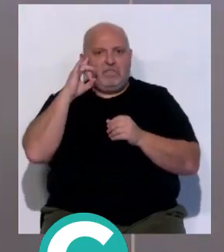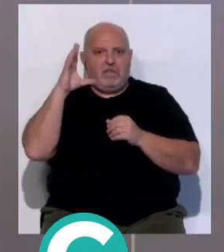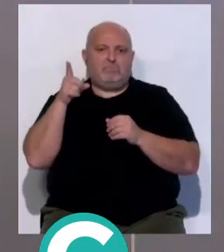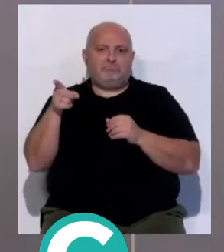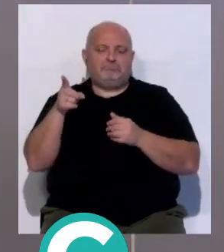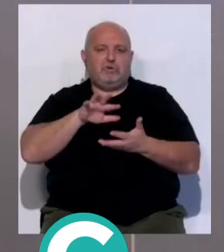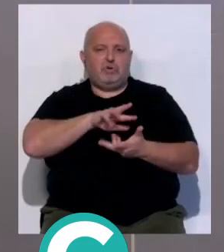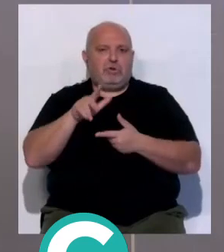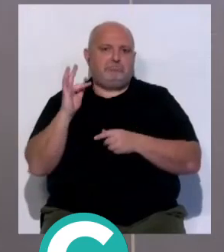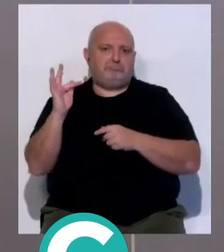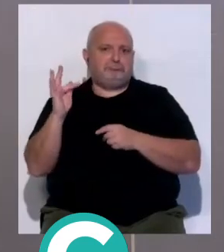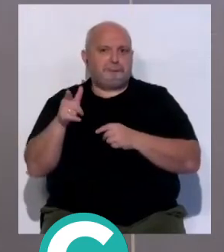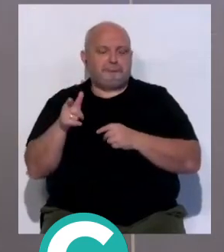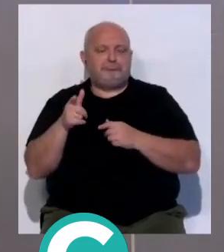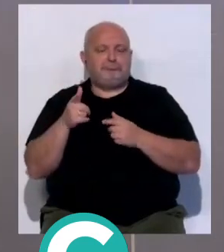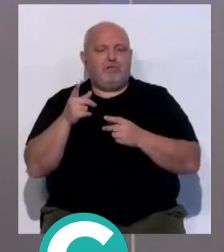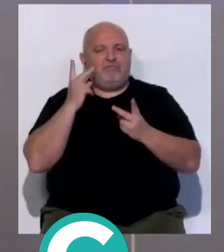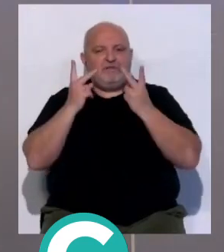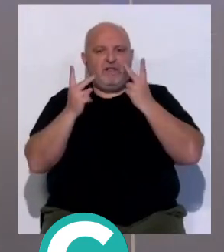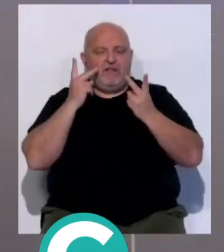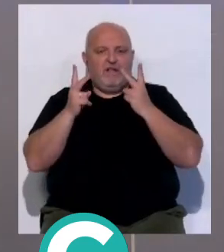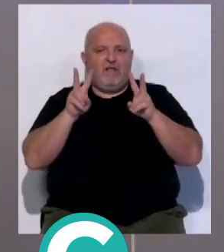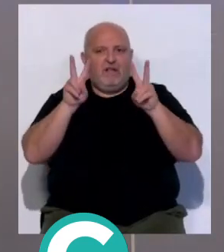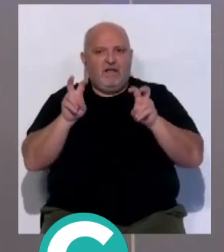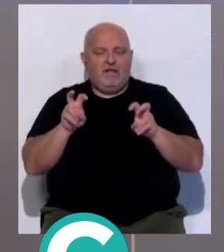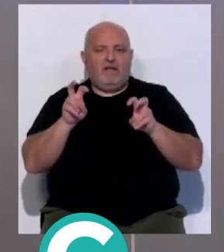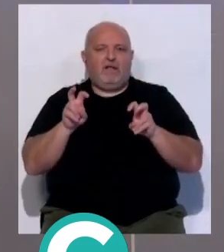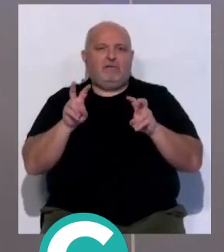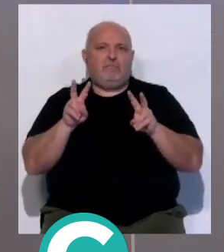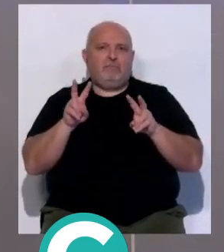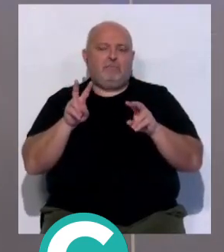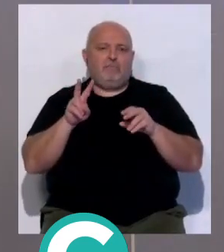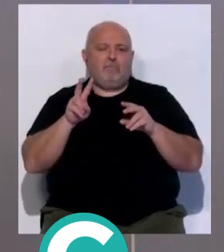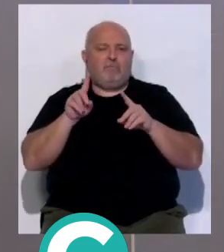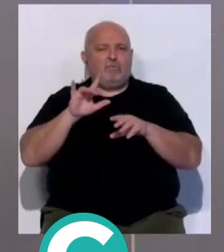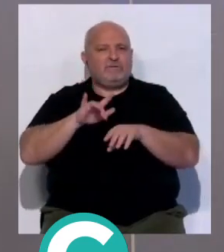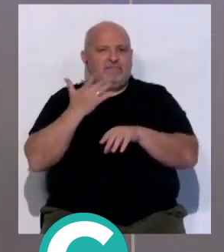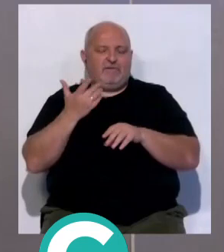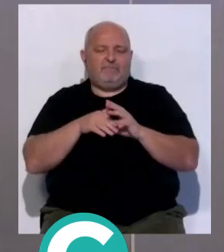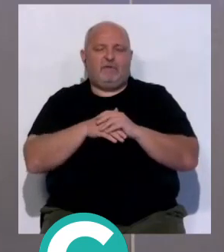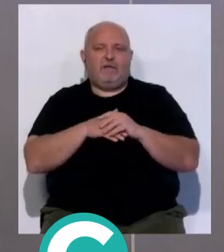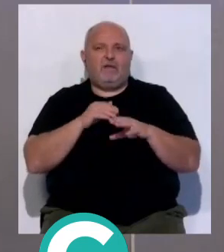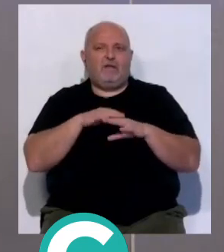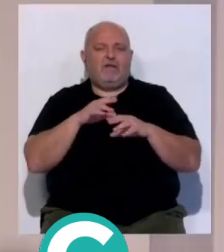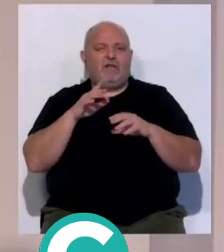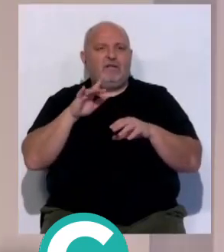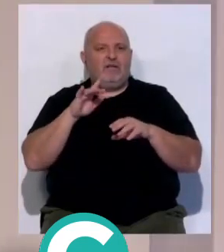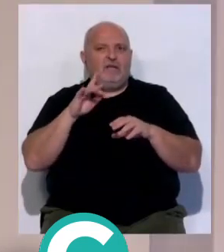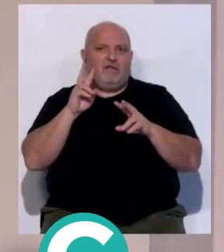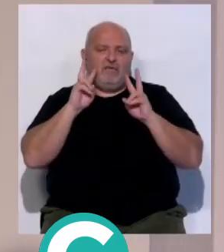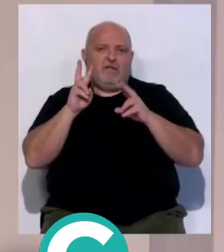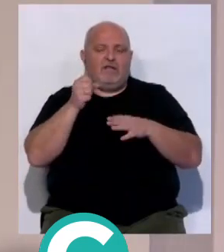Excelente noticia y darle visibilidad justamente a un tema muy, muy sensible. Visibilidad, visibilidad e